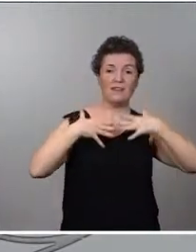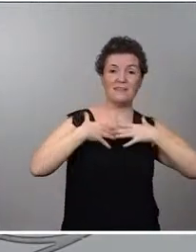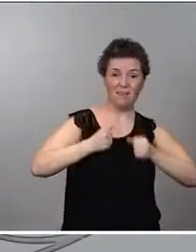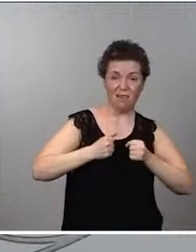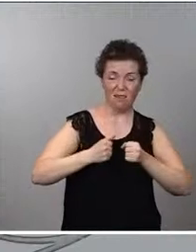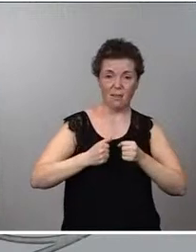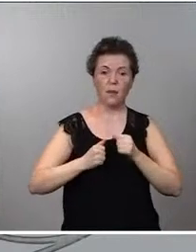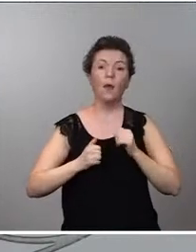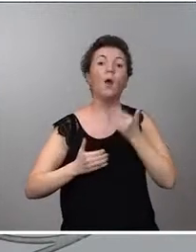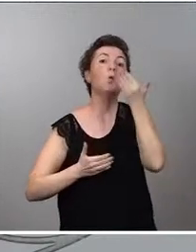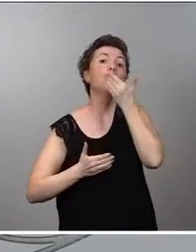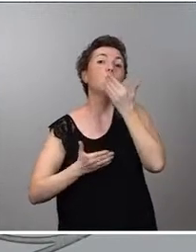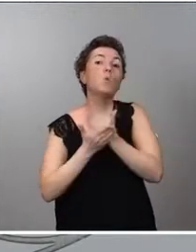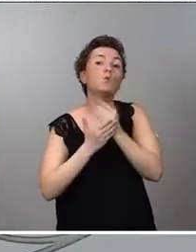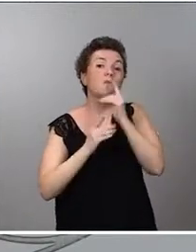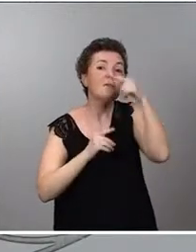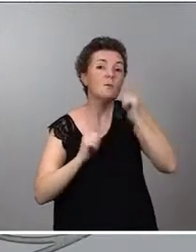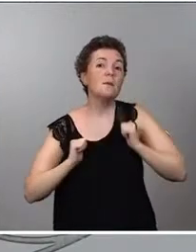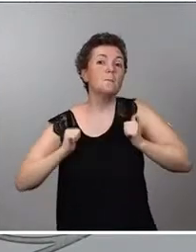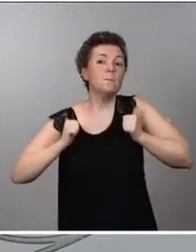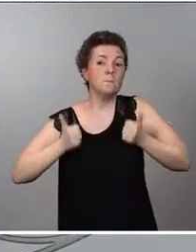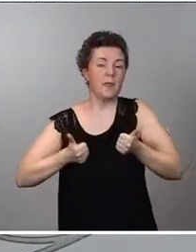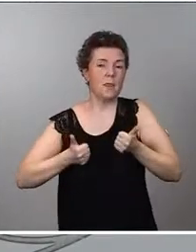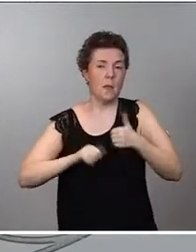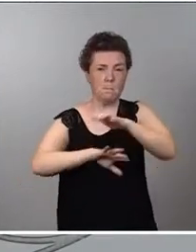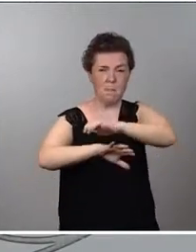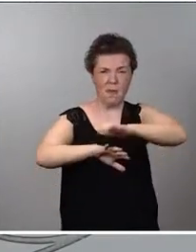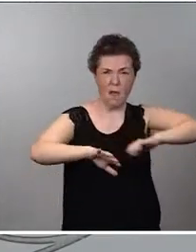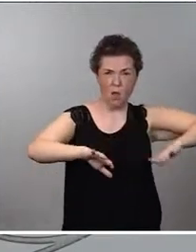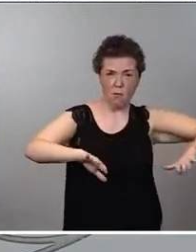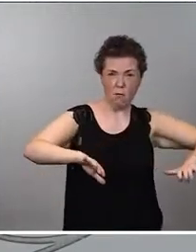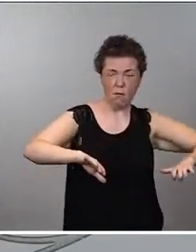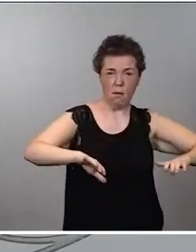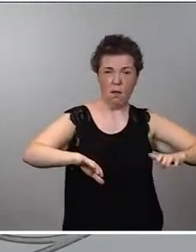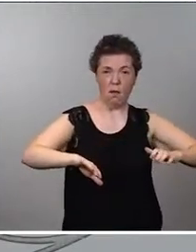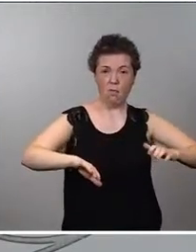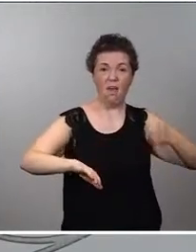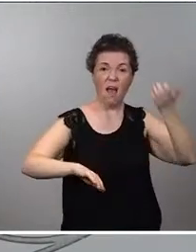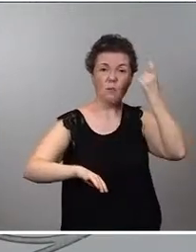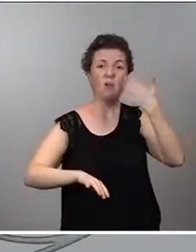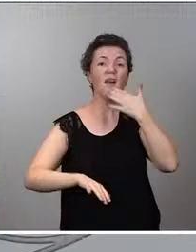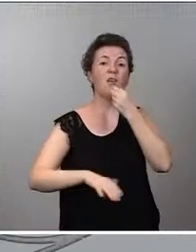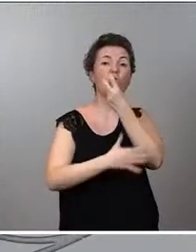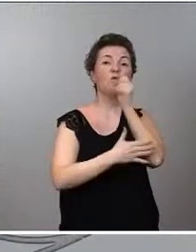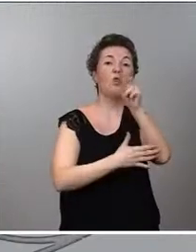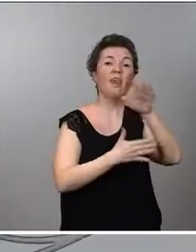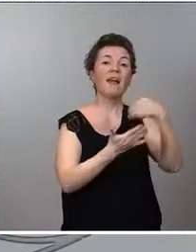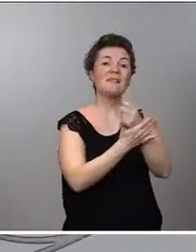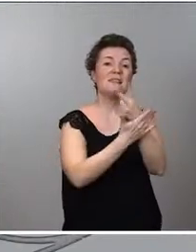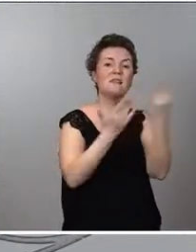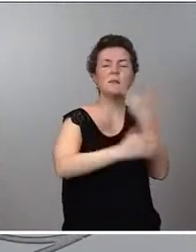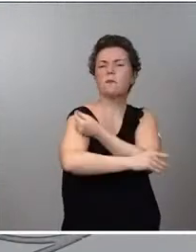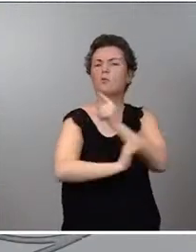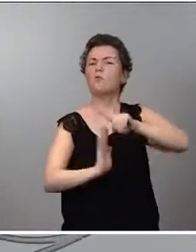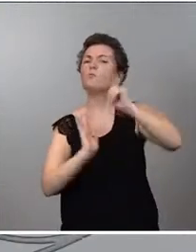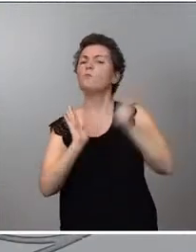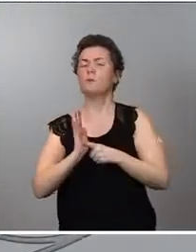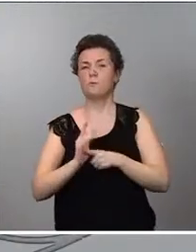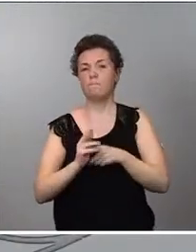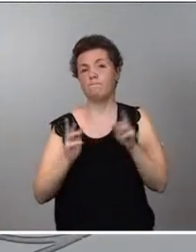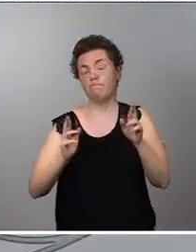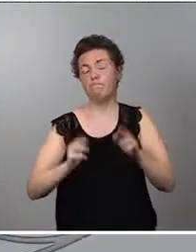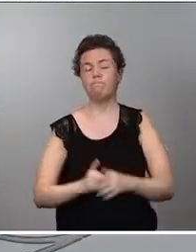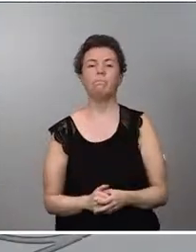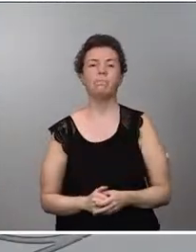comienzo del curso escolar la mayor parte de la población entre 12 y 17 años esté totalmente vacunada. Vamos